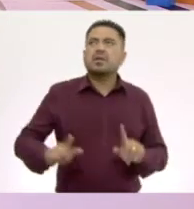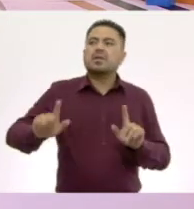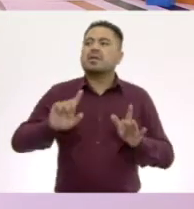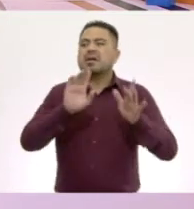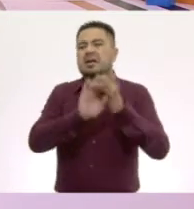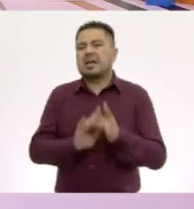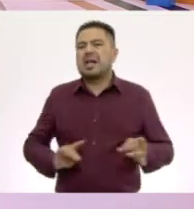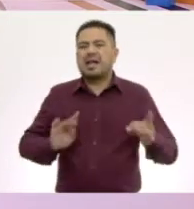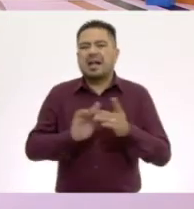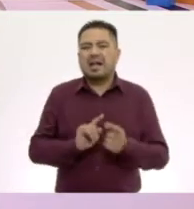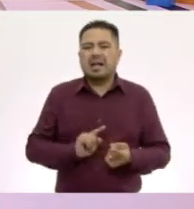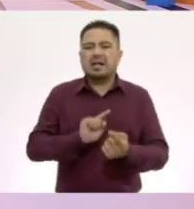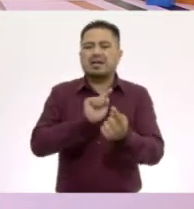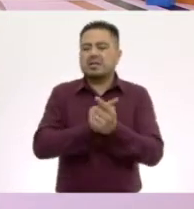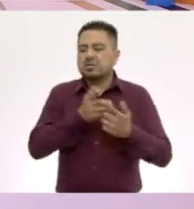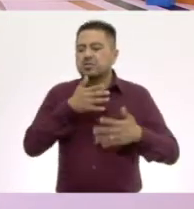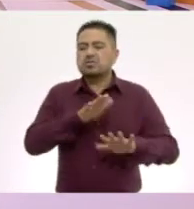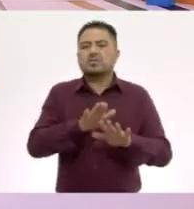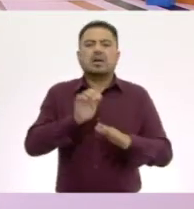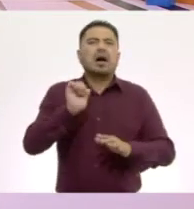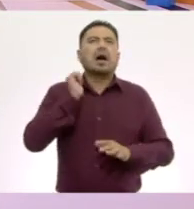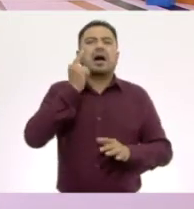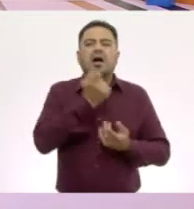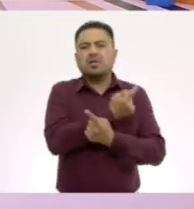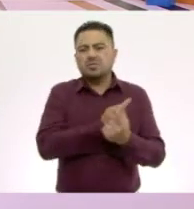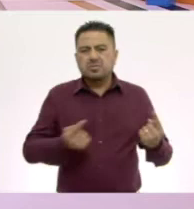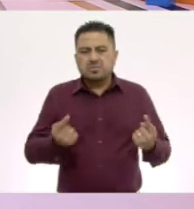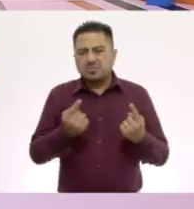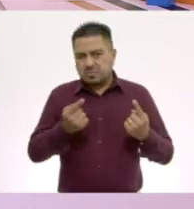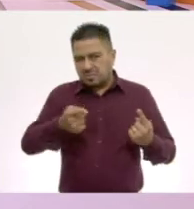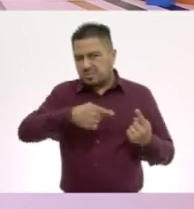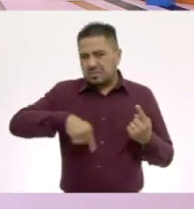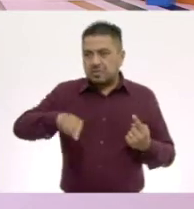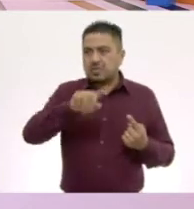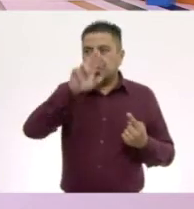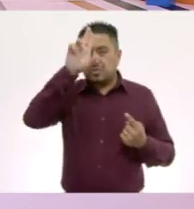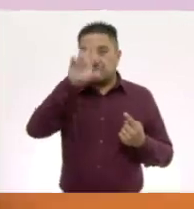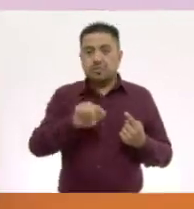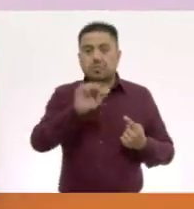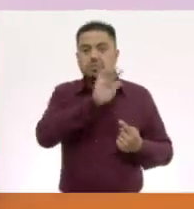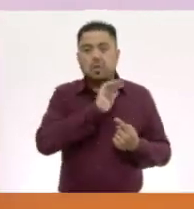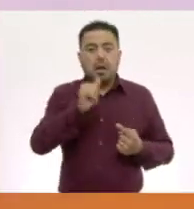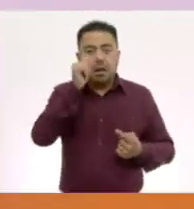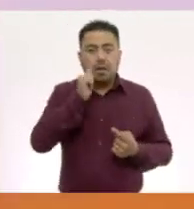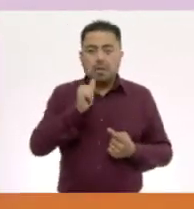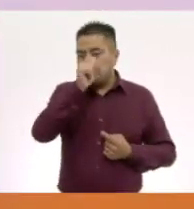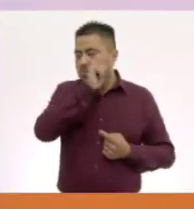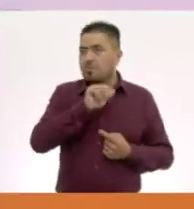hablaba sobre algunas niñas y niños que no pueden ver?